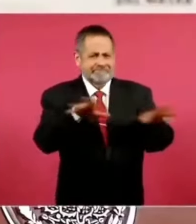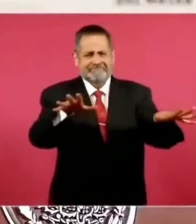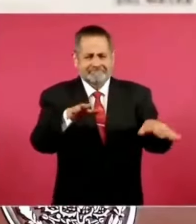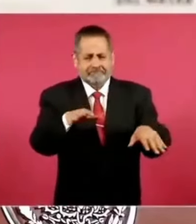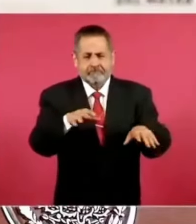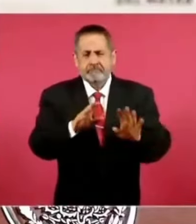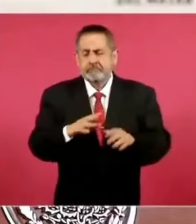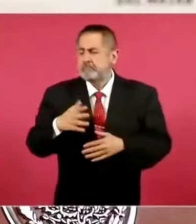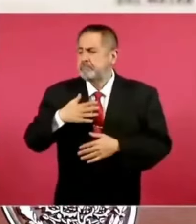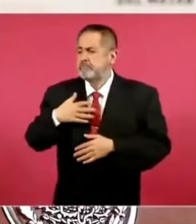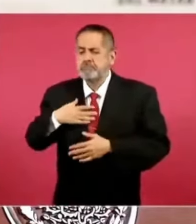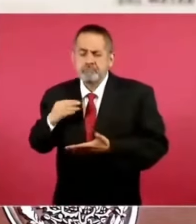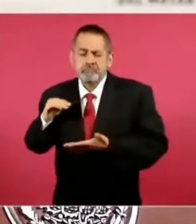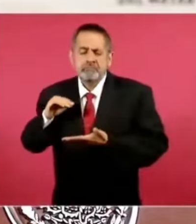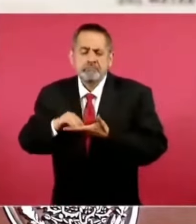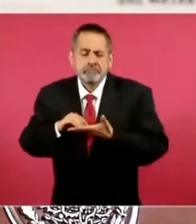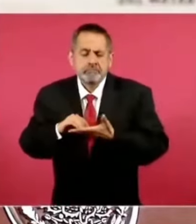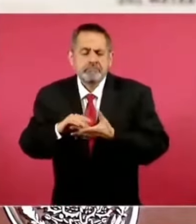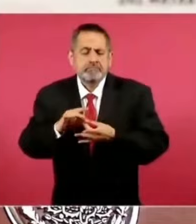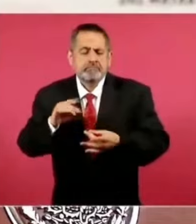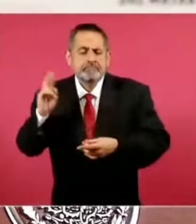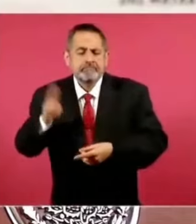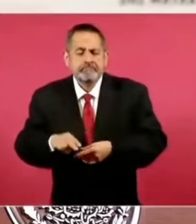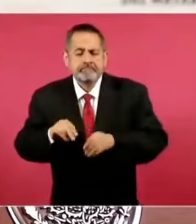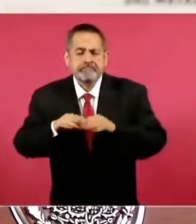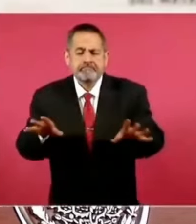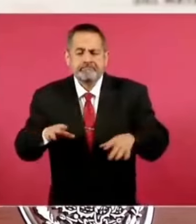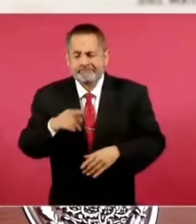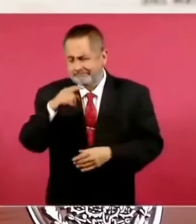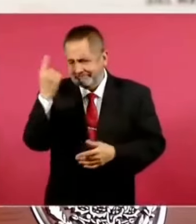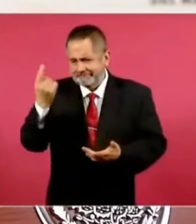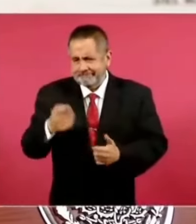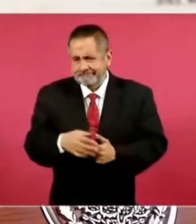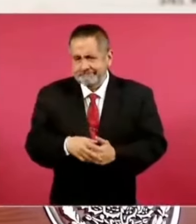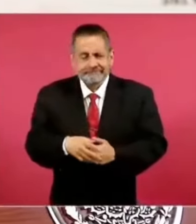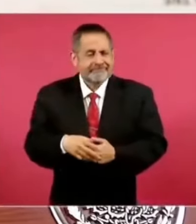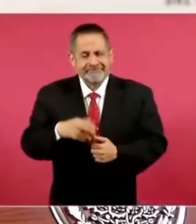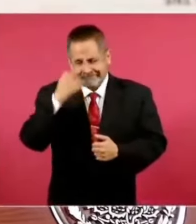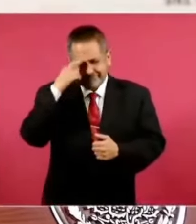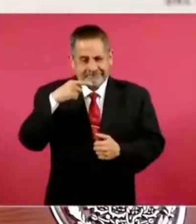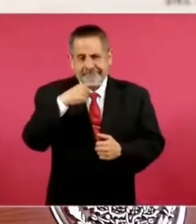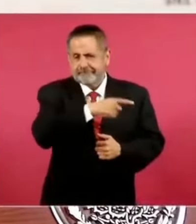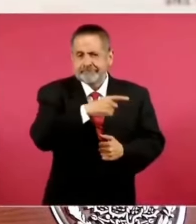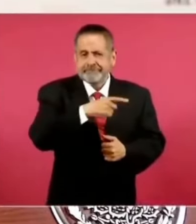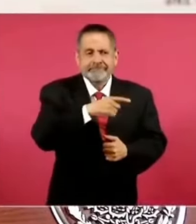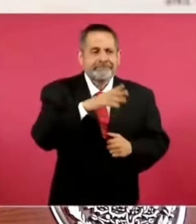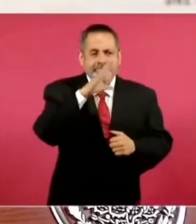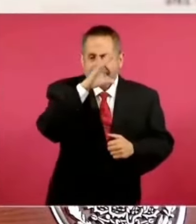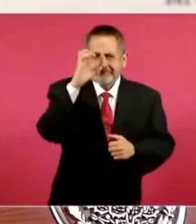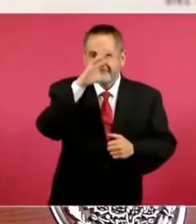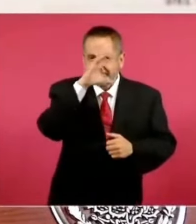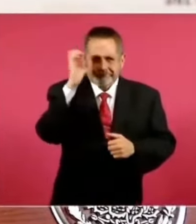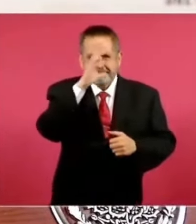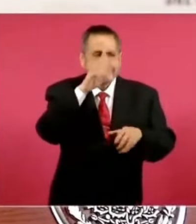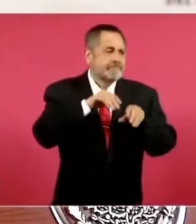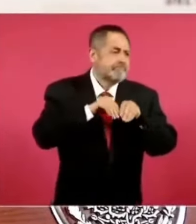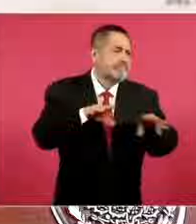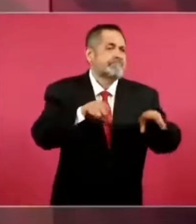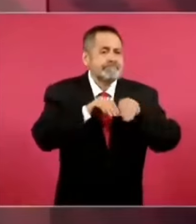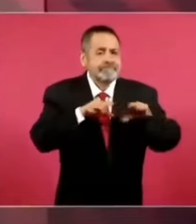aclaran cuántas imágenes usan, que son